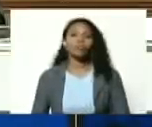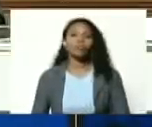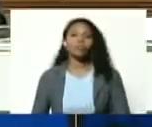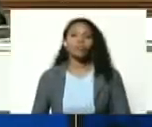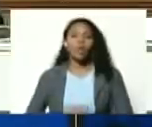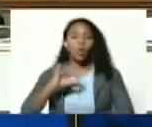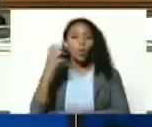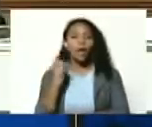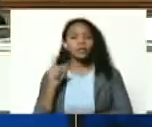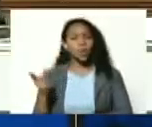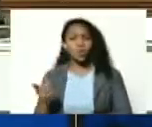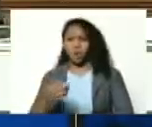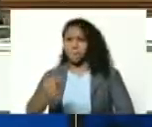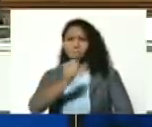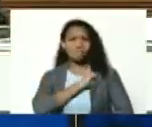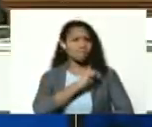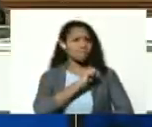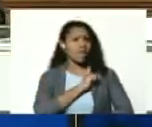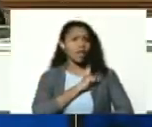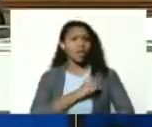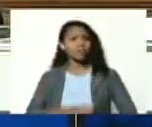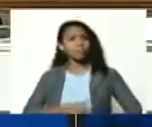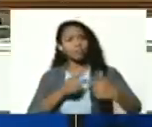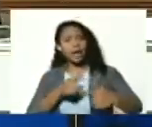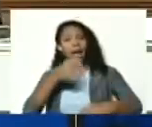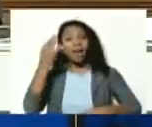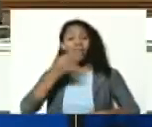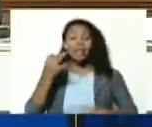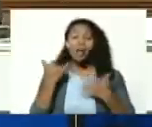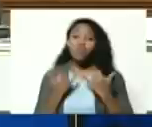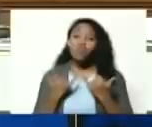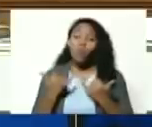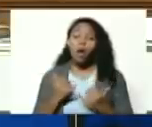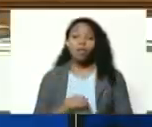no le tengamos miedo a las contradicciones en la realidad actual